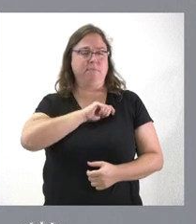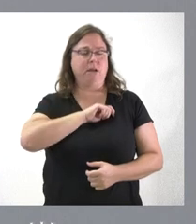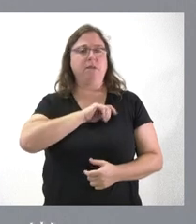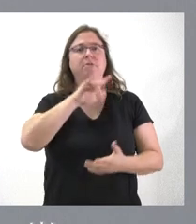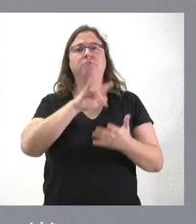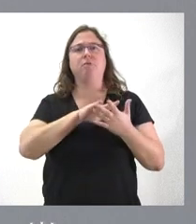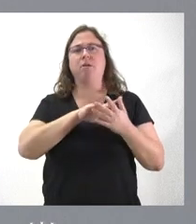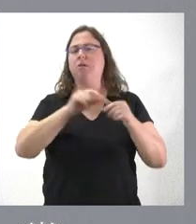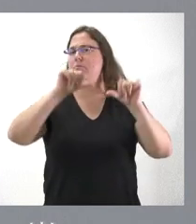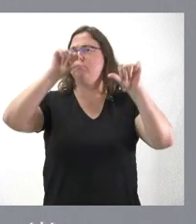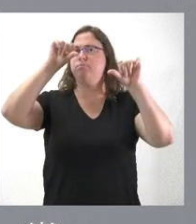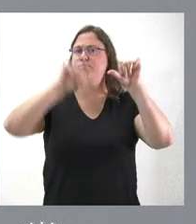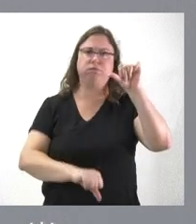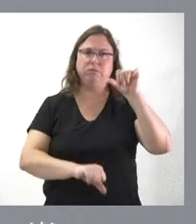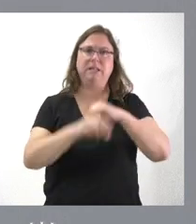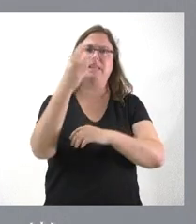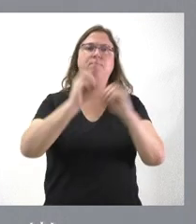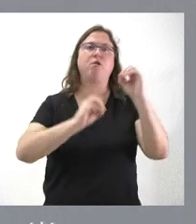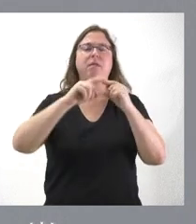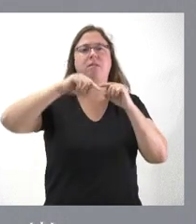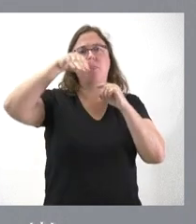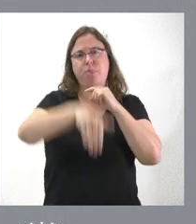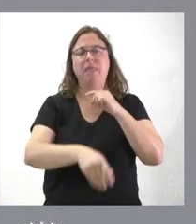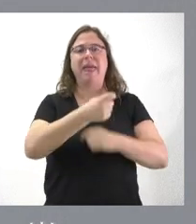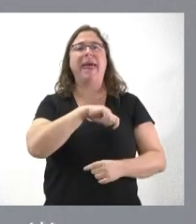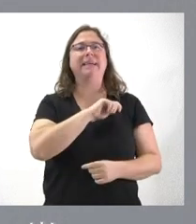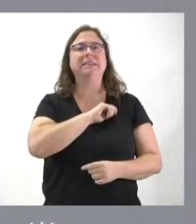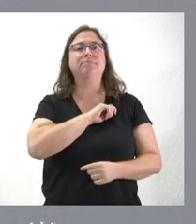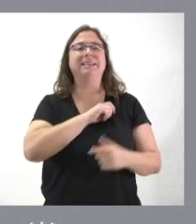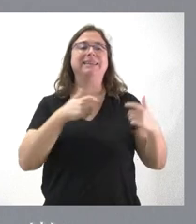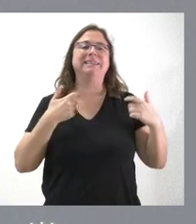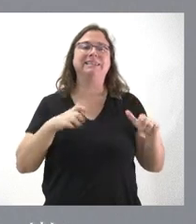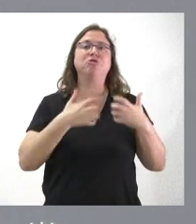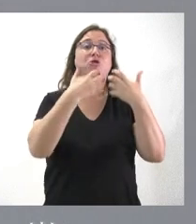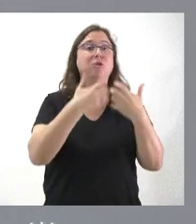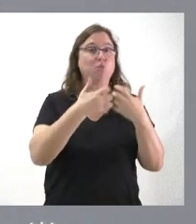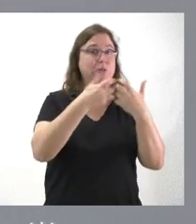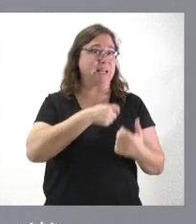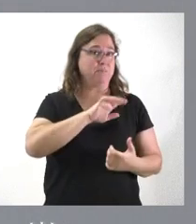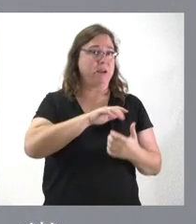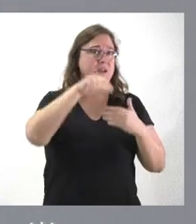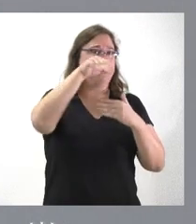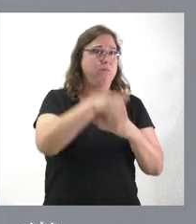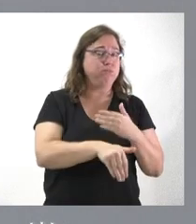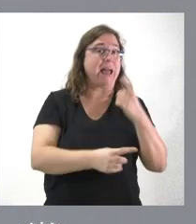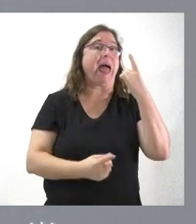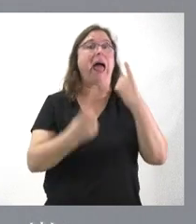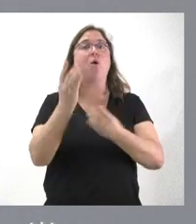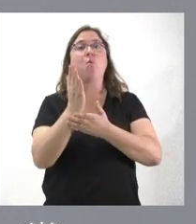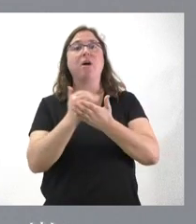relevante de más del 3% en España del sector industrial y, sin embargo, hay alguna comunidad autónoma